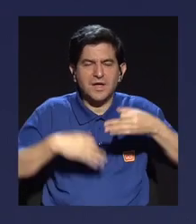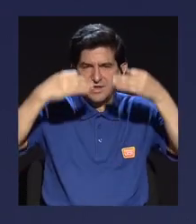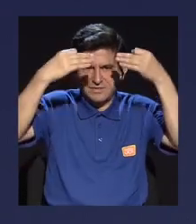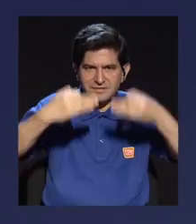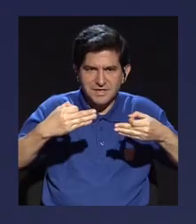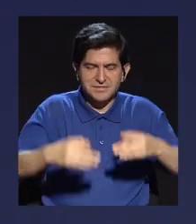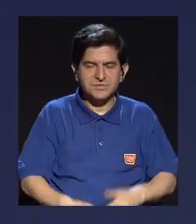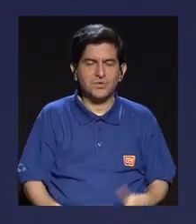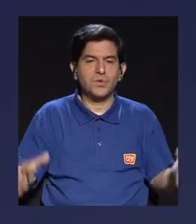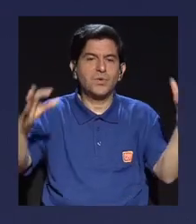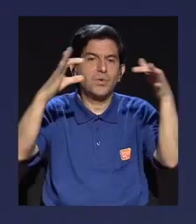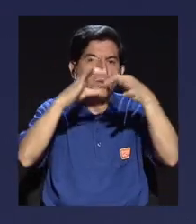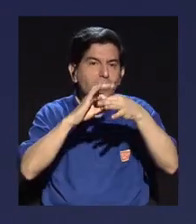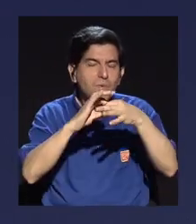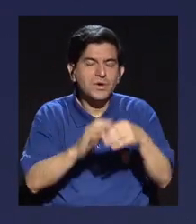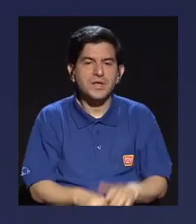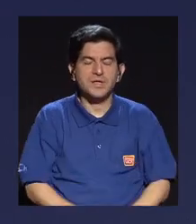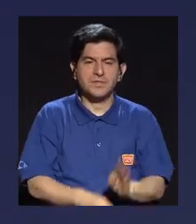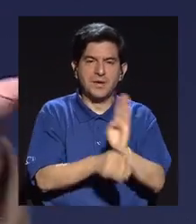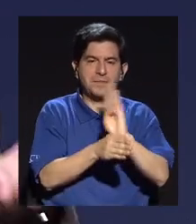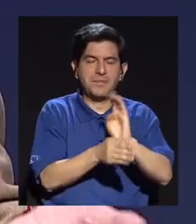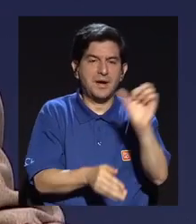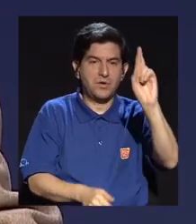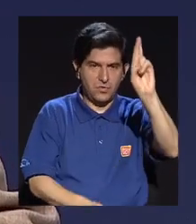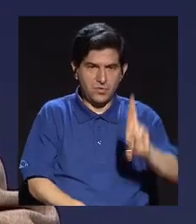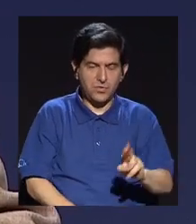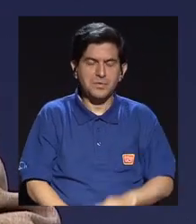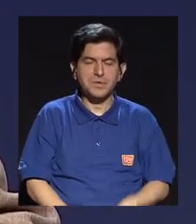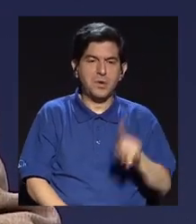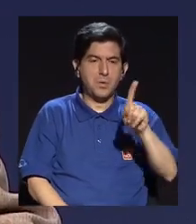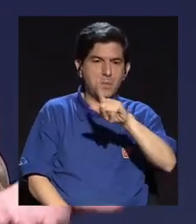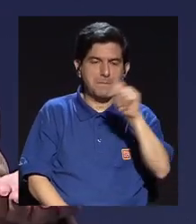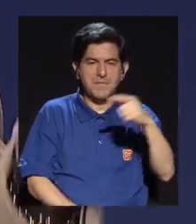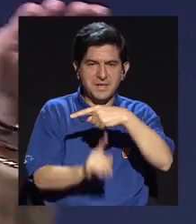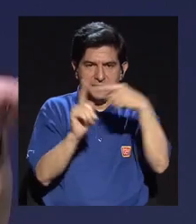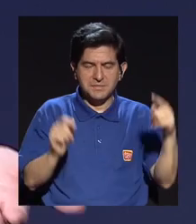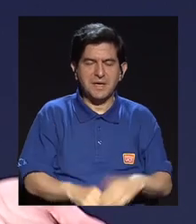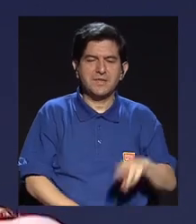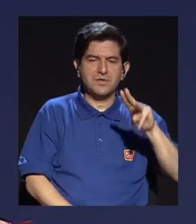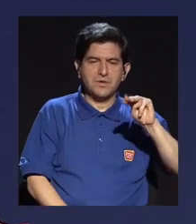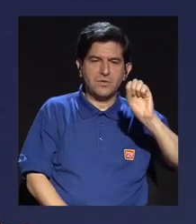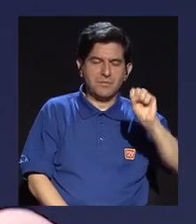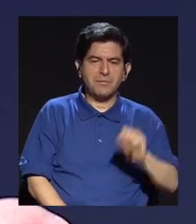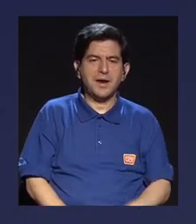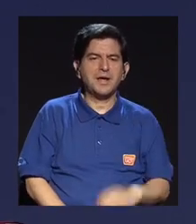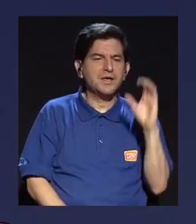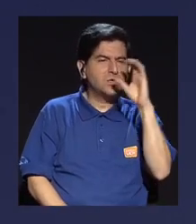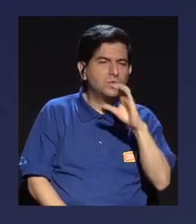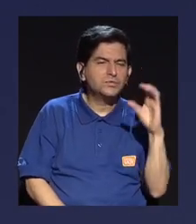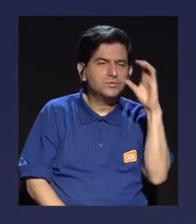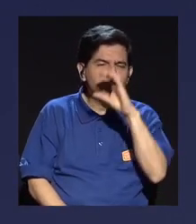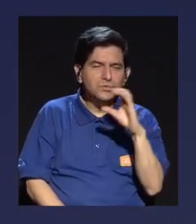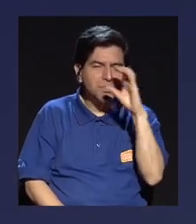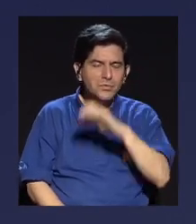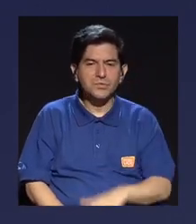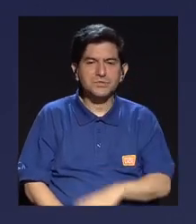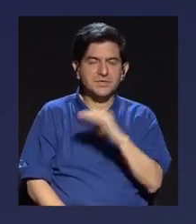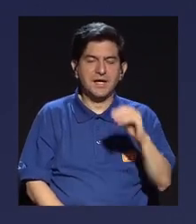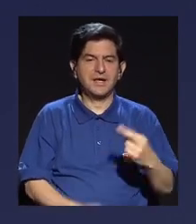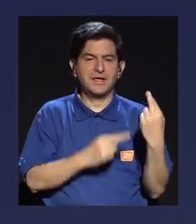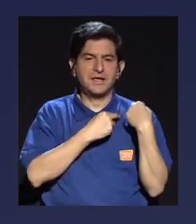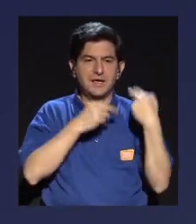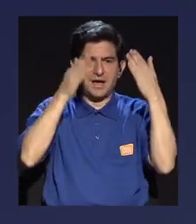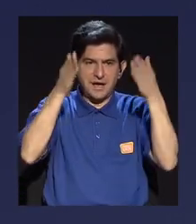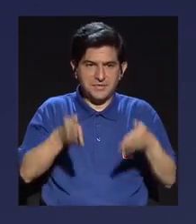conjunto por el Banco de Costa Rica y durante mes y medio Michael persigue al ministro y a la encargada de prensa del